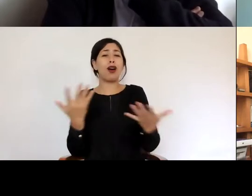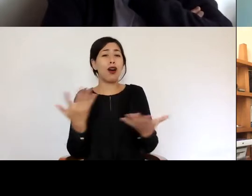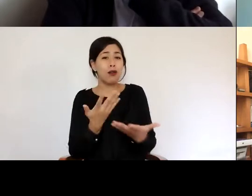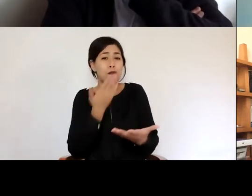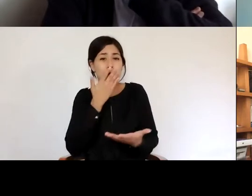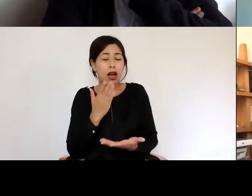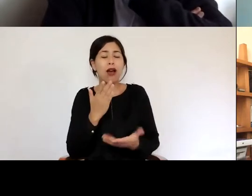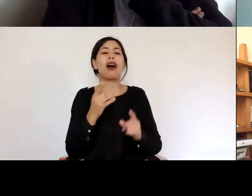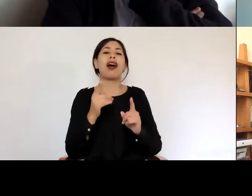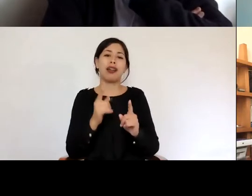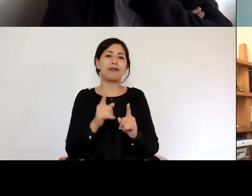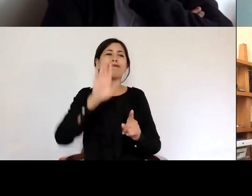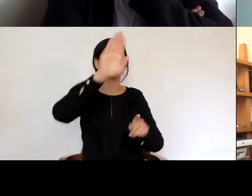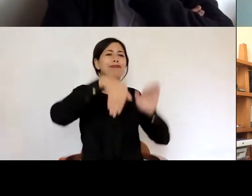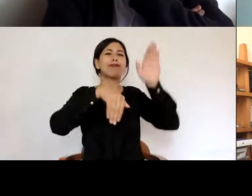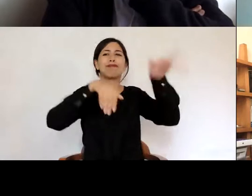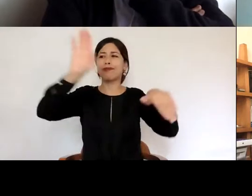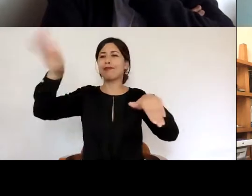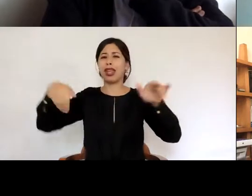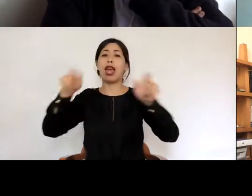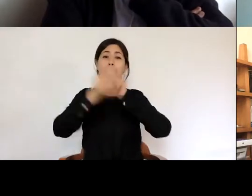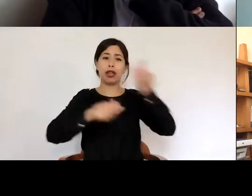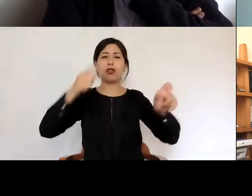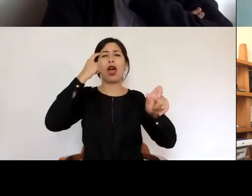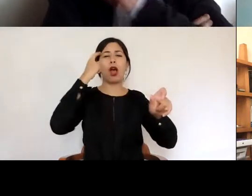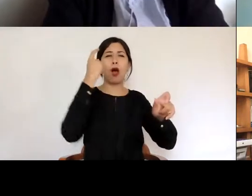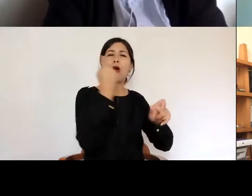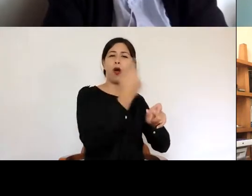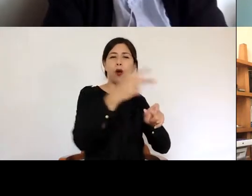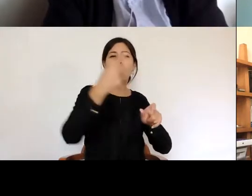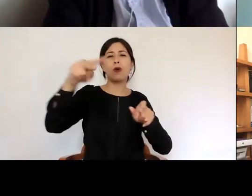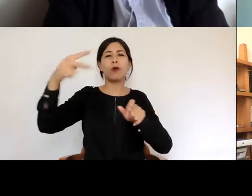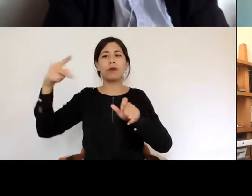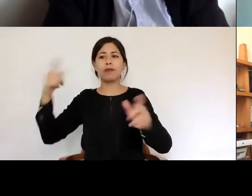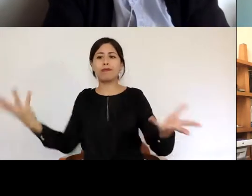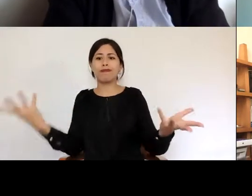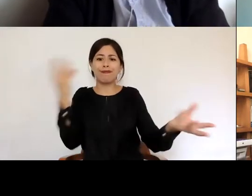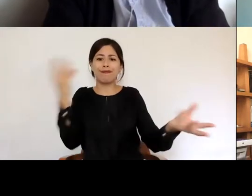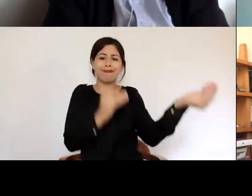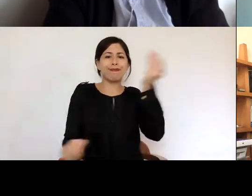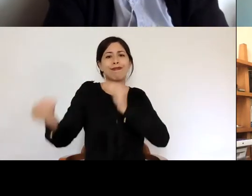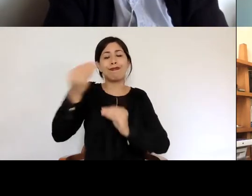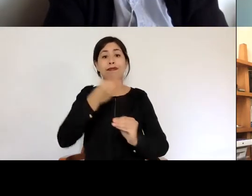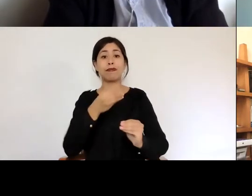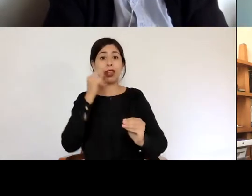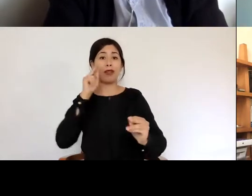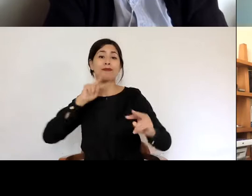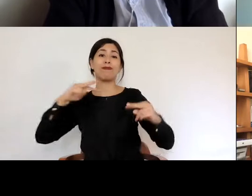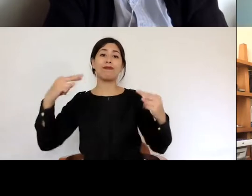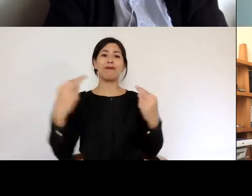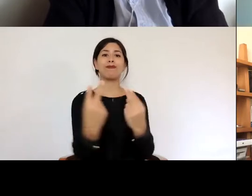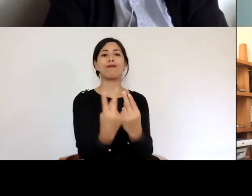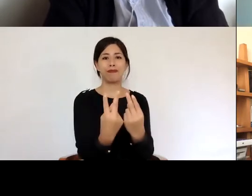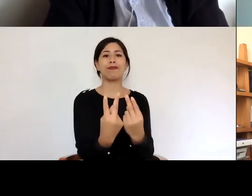diferentes conocimientos que permitan generar respuestas y recomendaciones desde una mirada integral. Por esto,